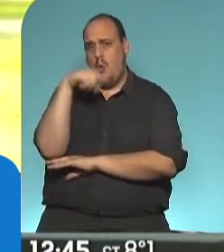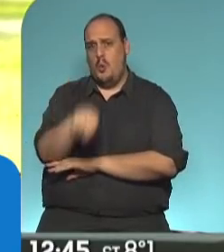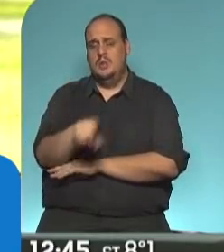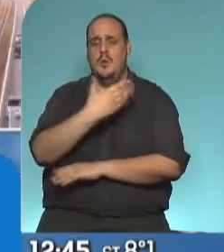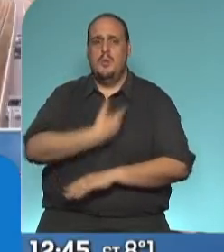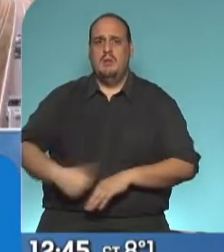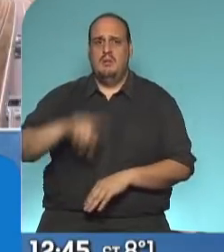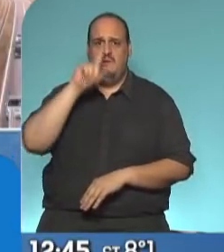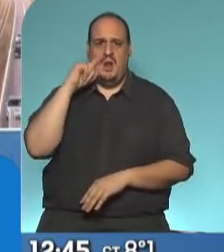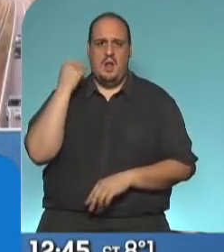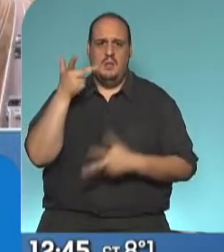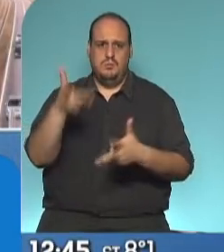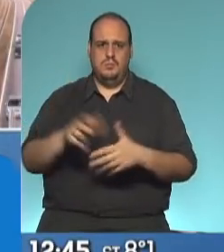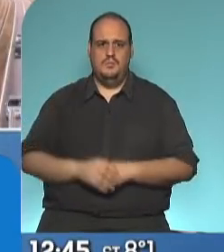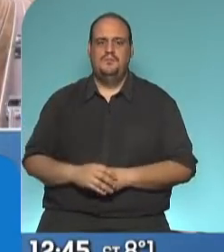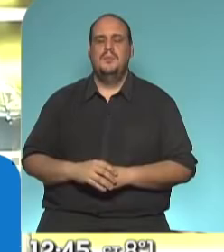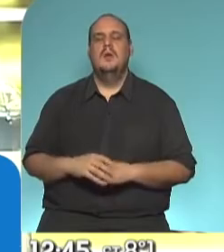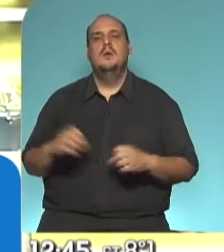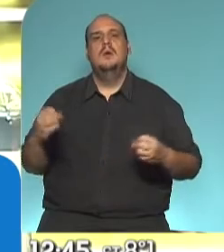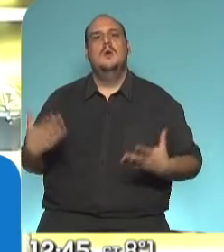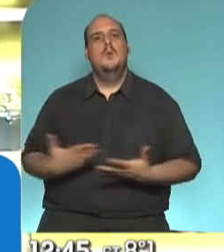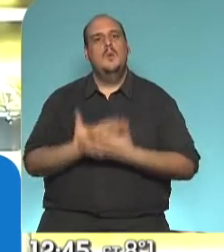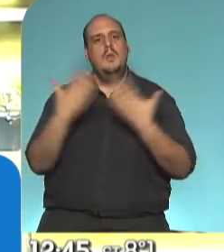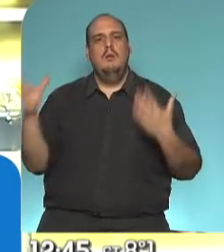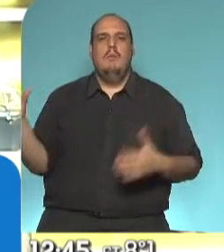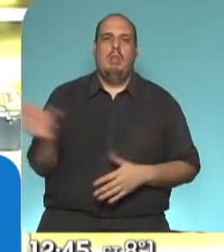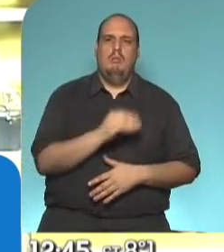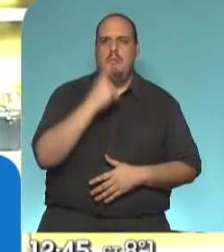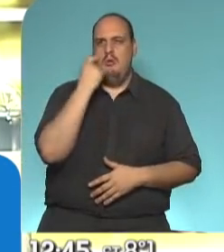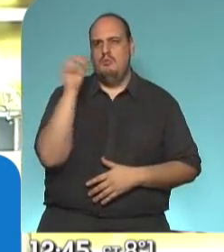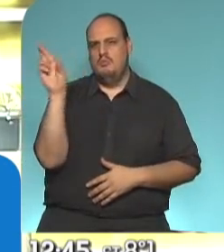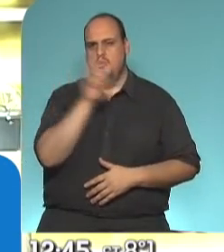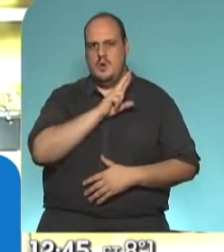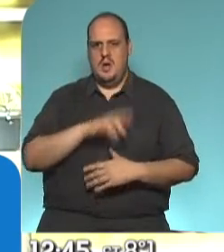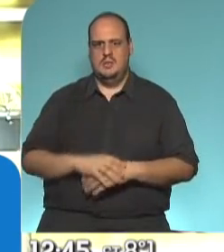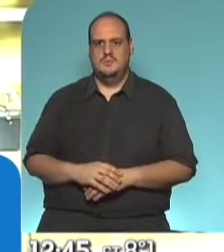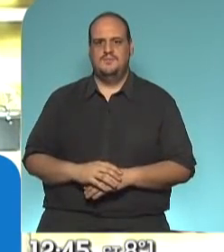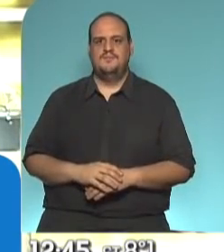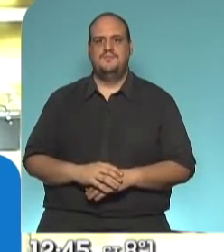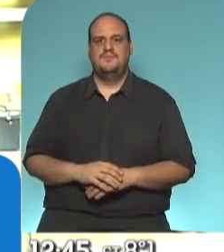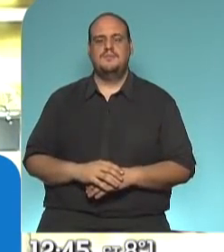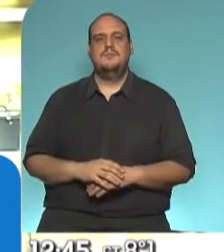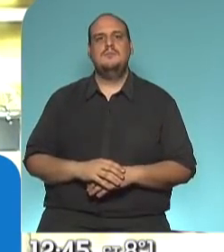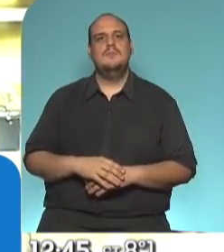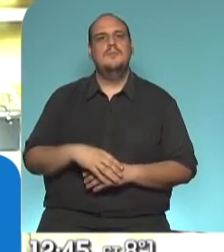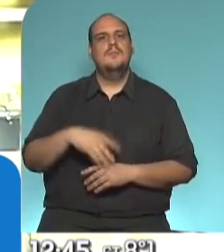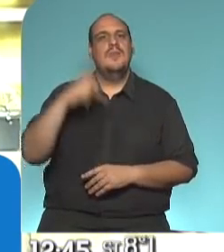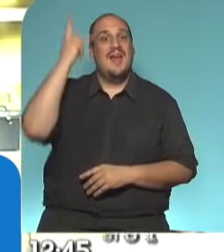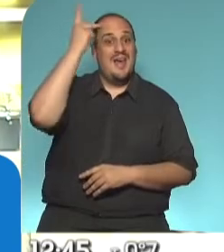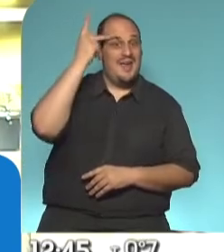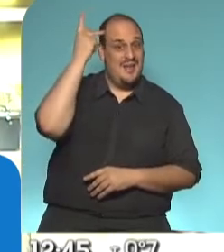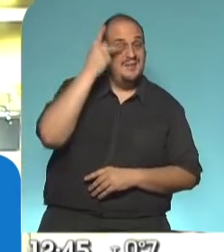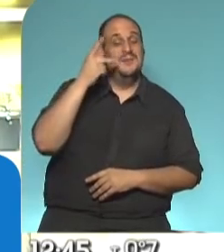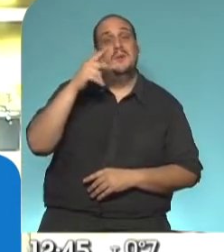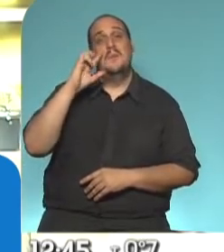Nación, Alberto Fernández. Muy bien, buen día para todas y todas. Gracias Gabriel, gracias María Pía,